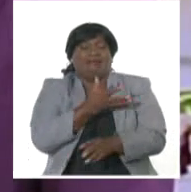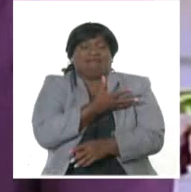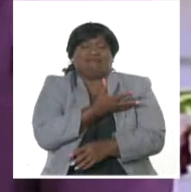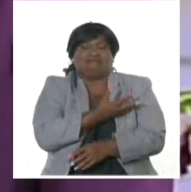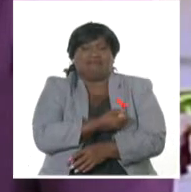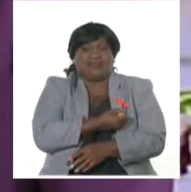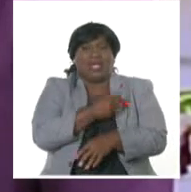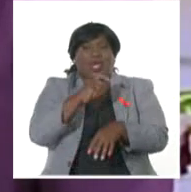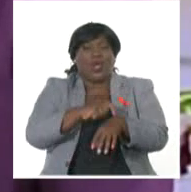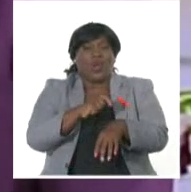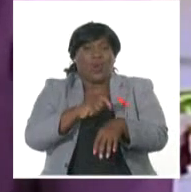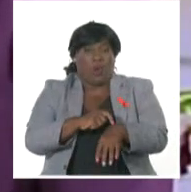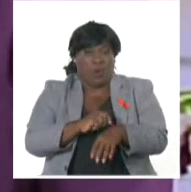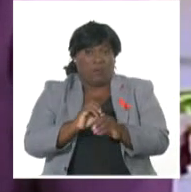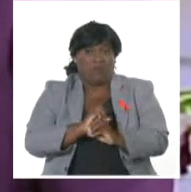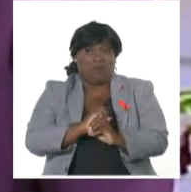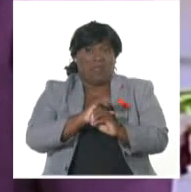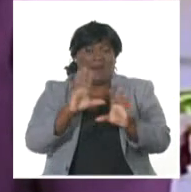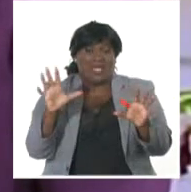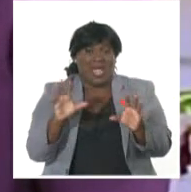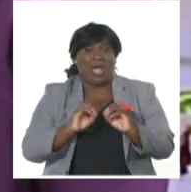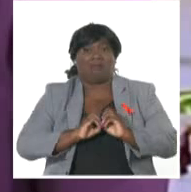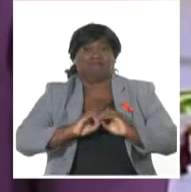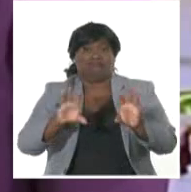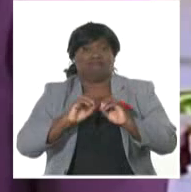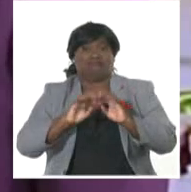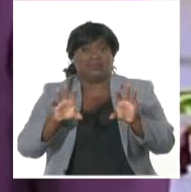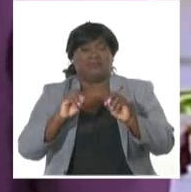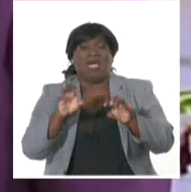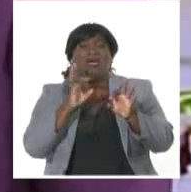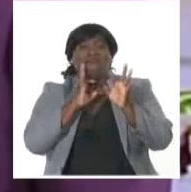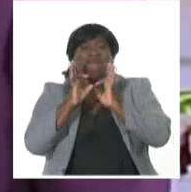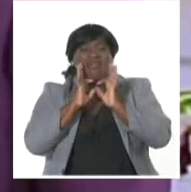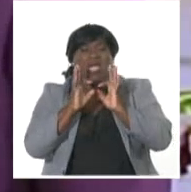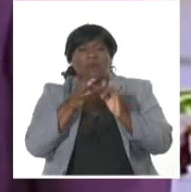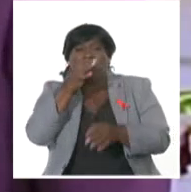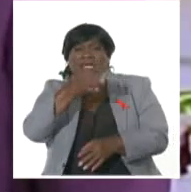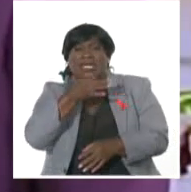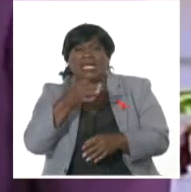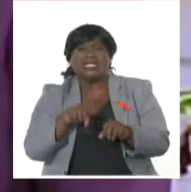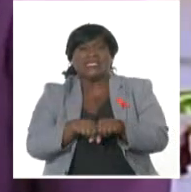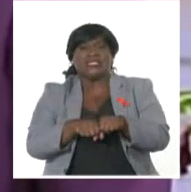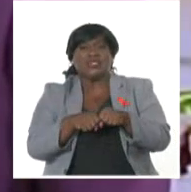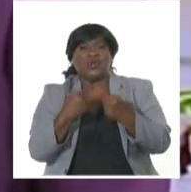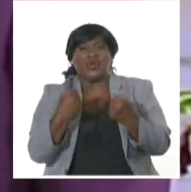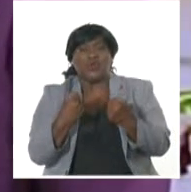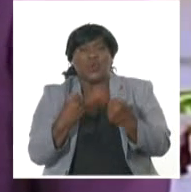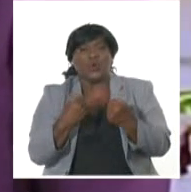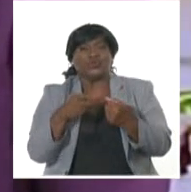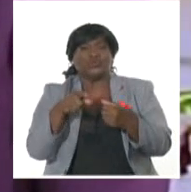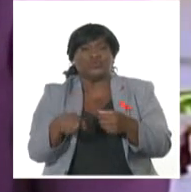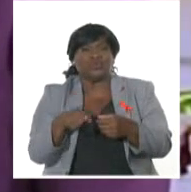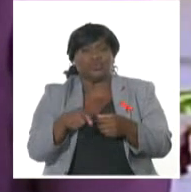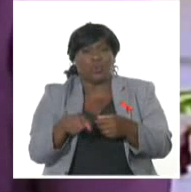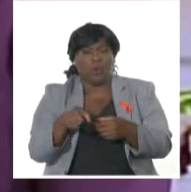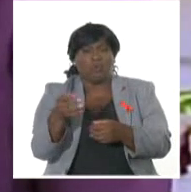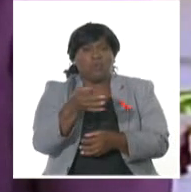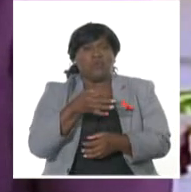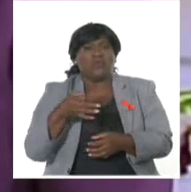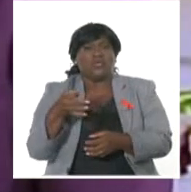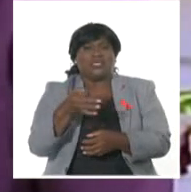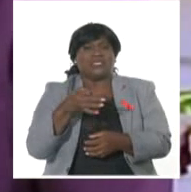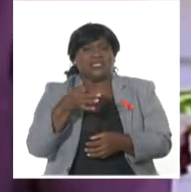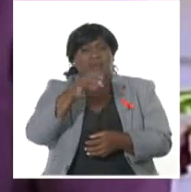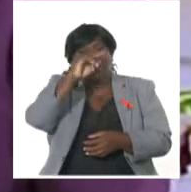en horas de la mañana de hoy comenzó a circular que se había roto la cortina de un embalse en el municipio de San